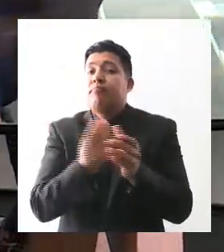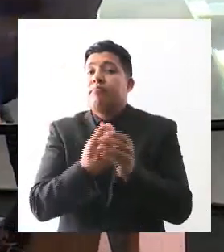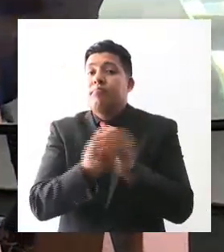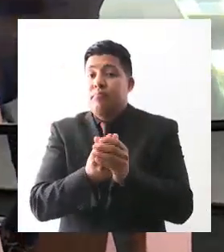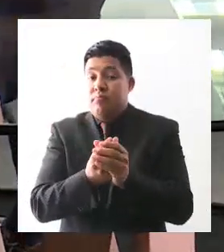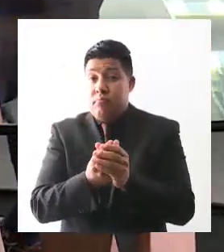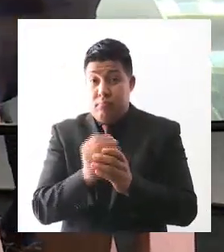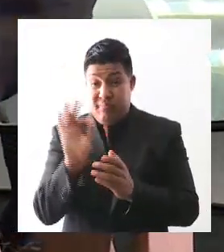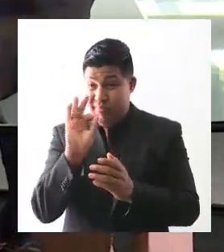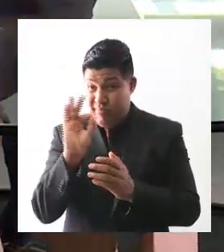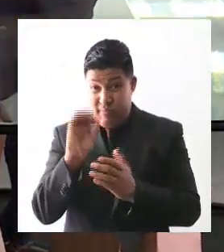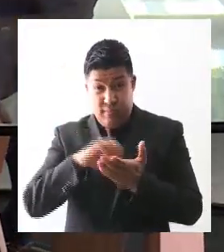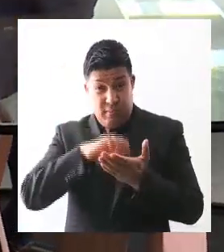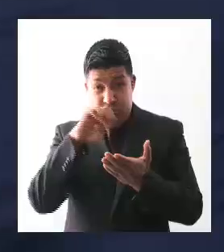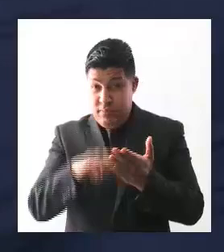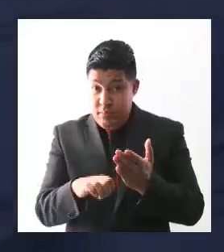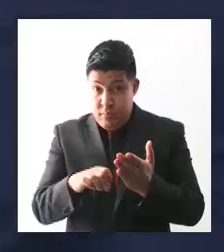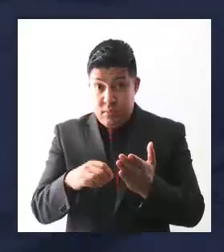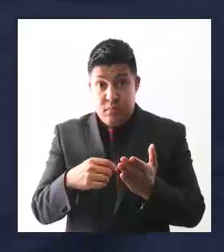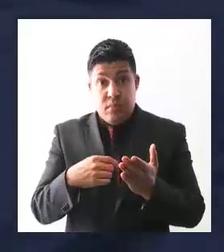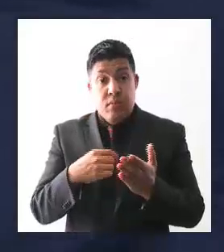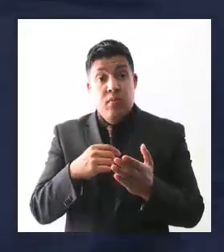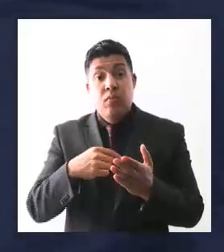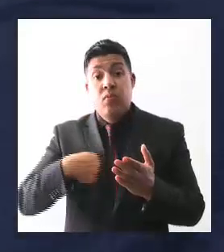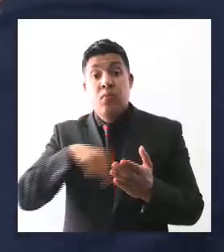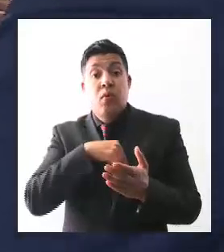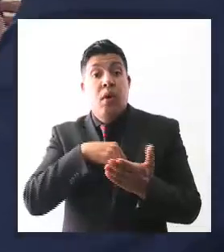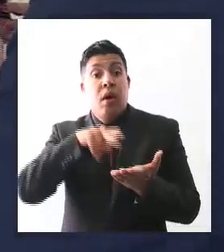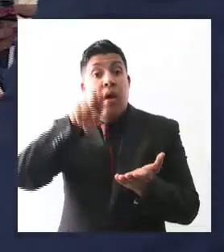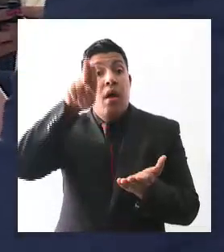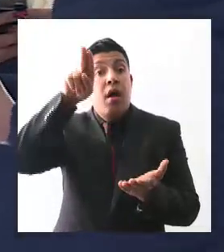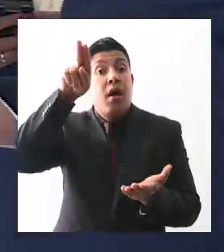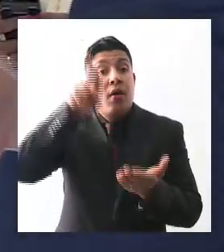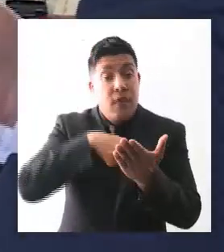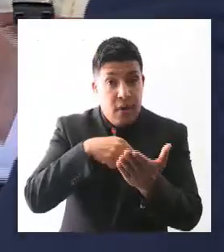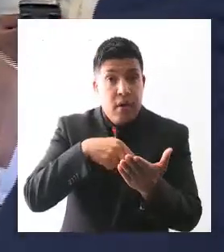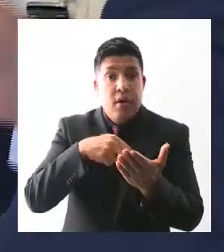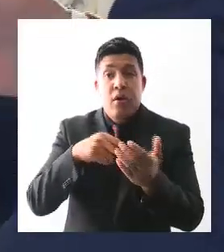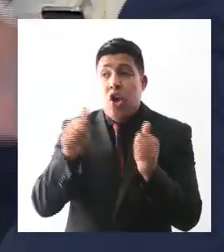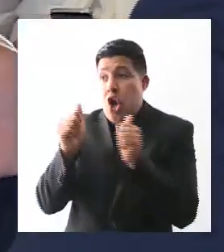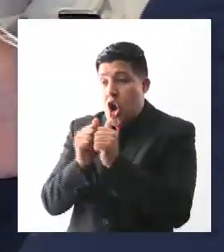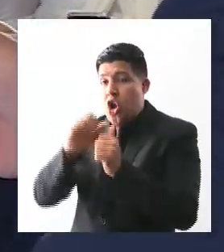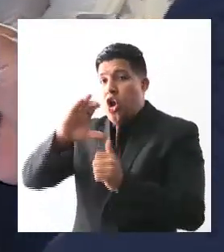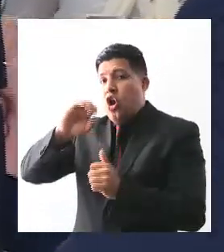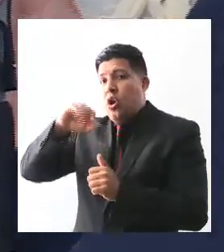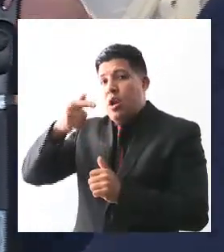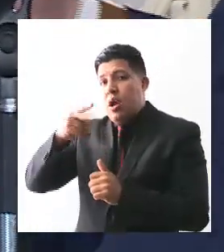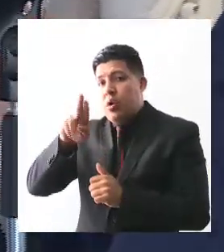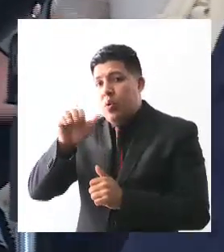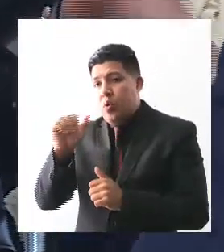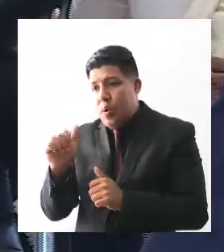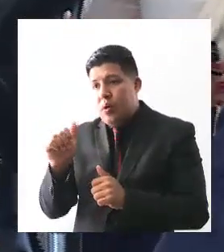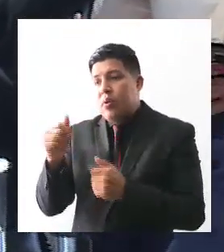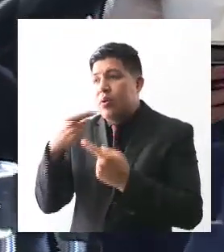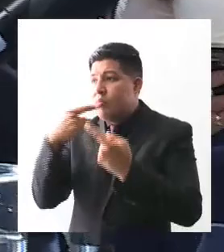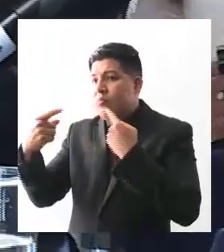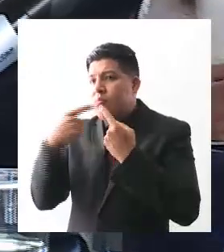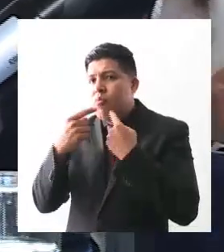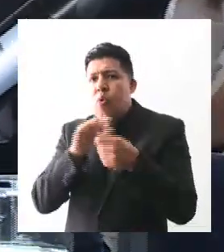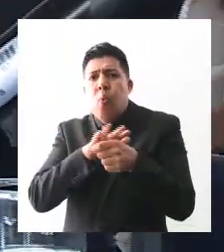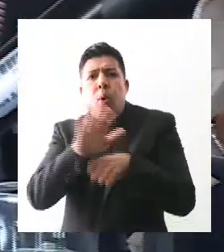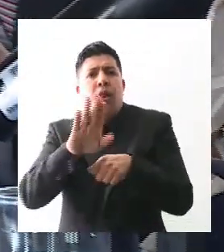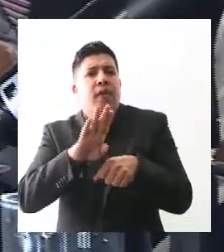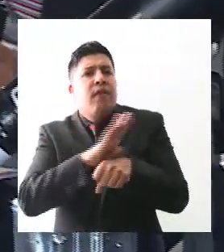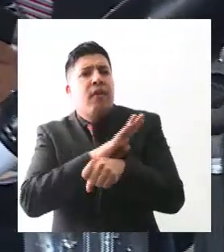Ejecutivo del Estado con agua ha pedido modificar esquemas y puntualizar con claridad qué beneficio tiene